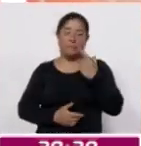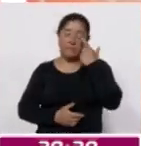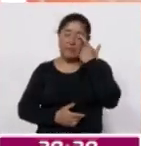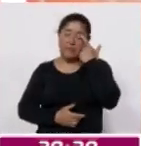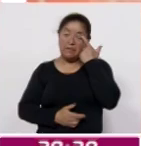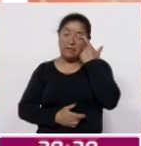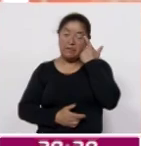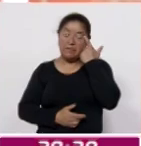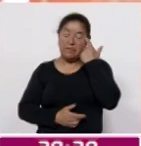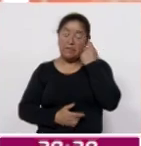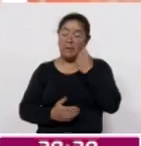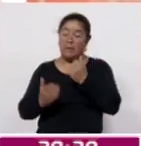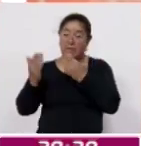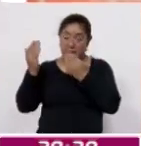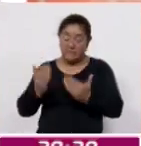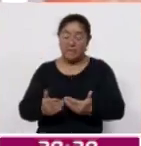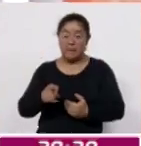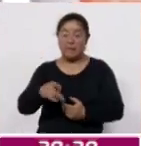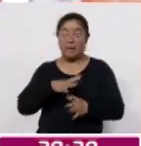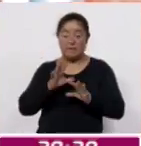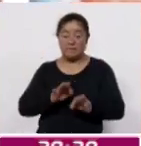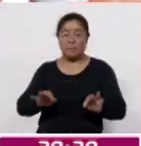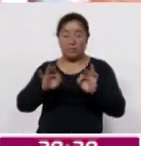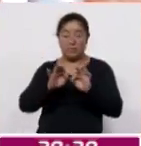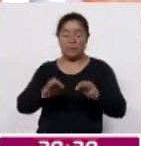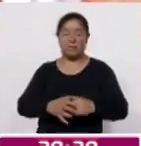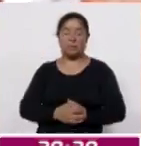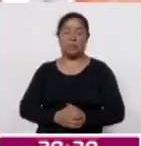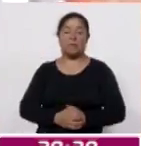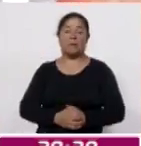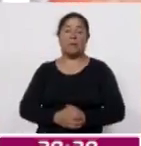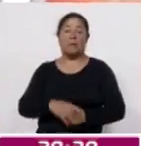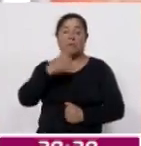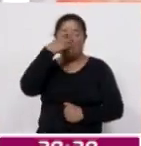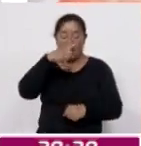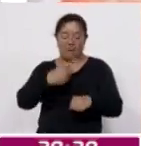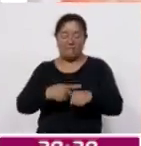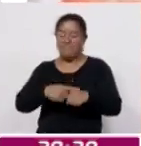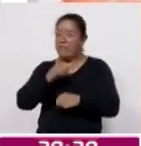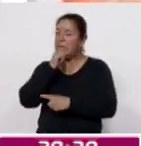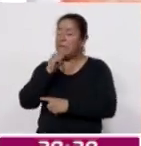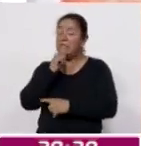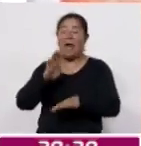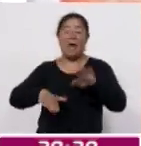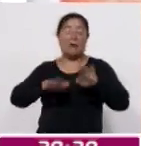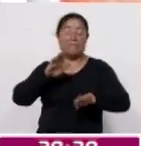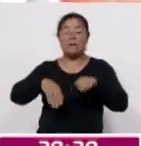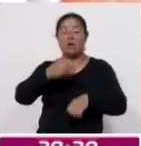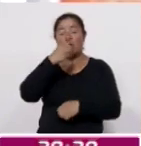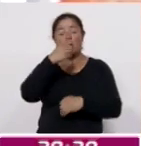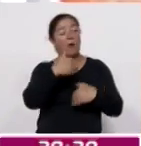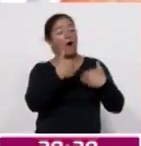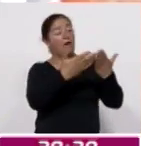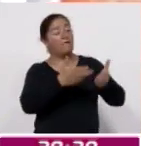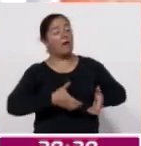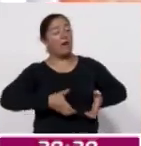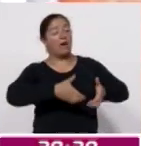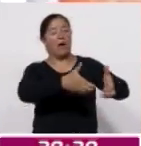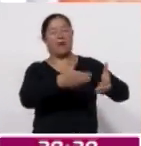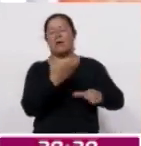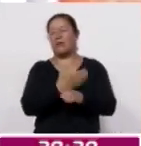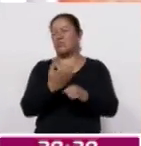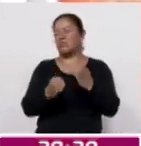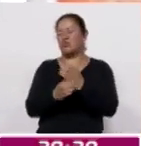porque es muy importante para que no se enfermen, porque luego a veces comemos en la calle, cosas,